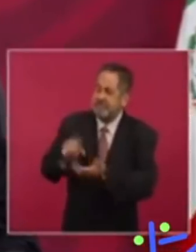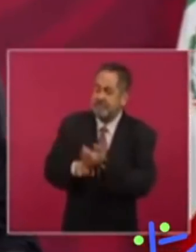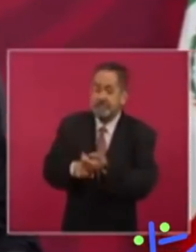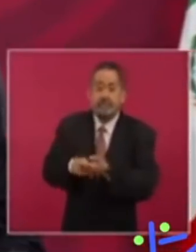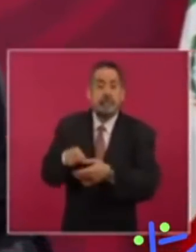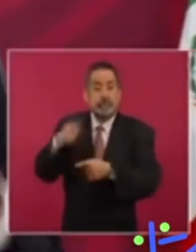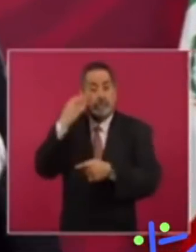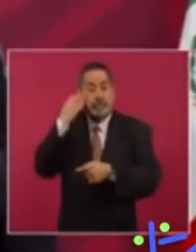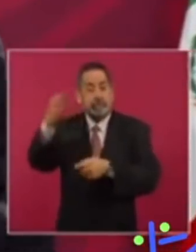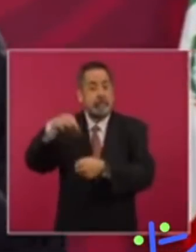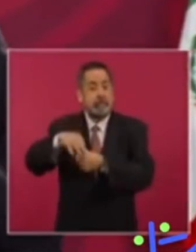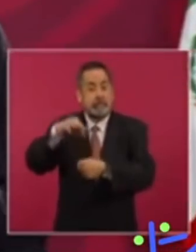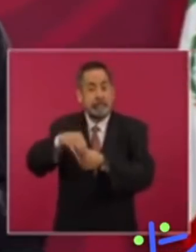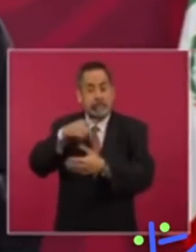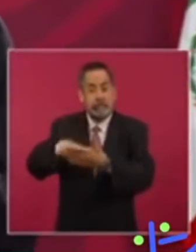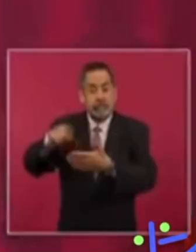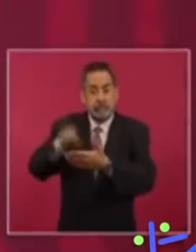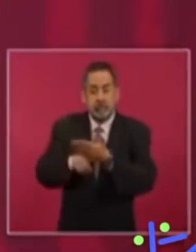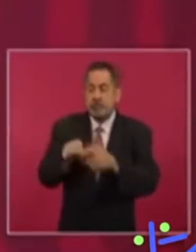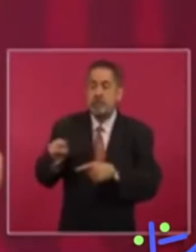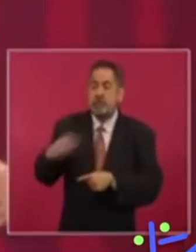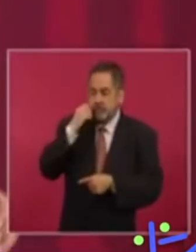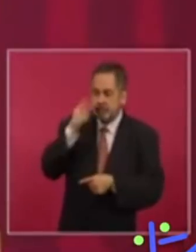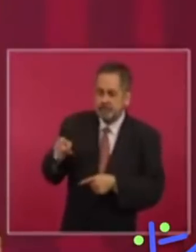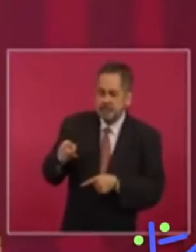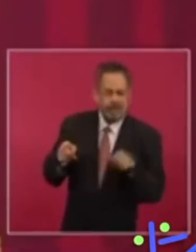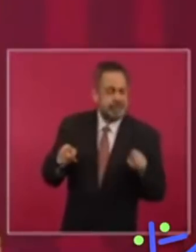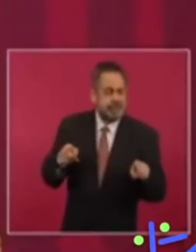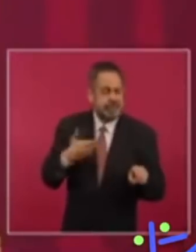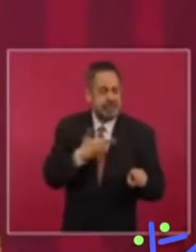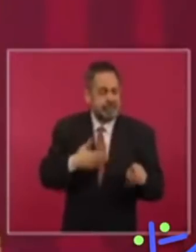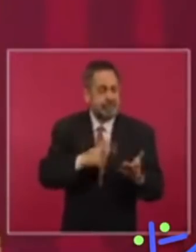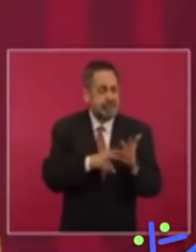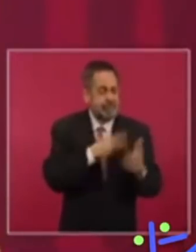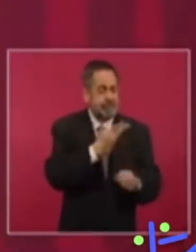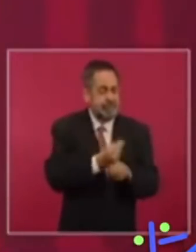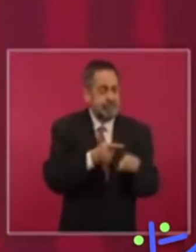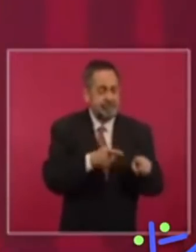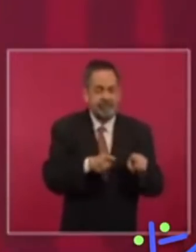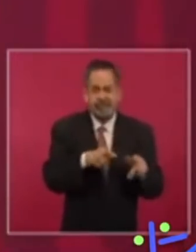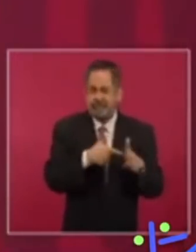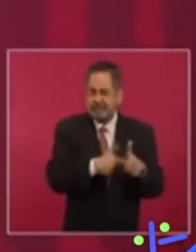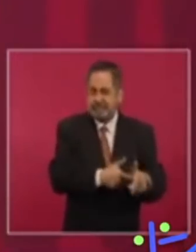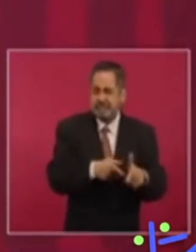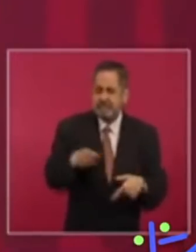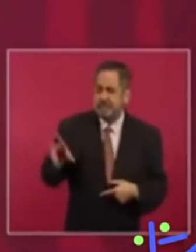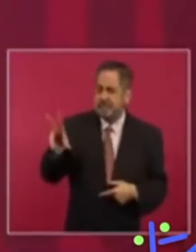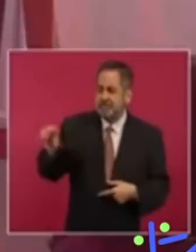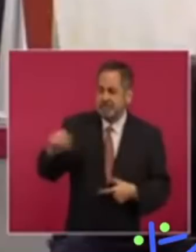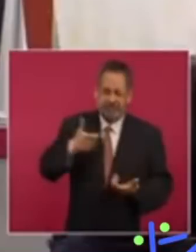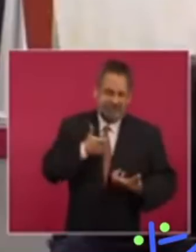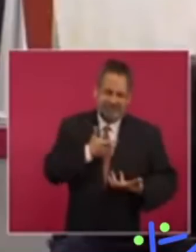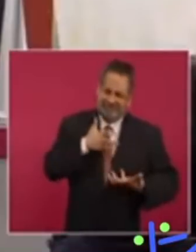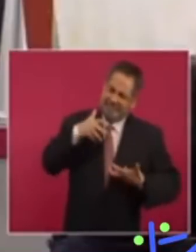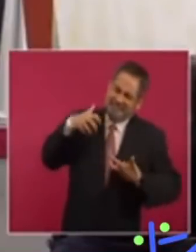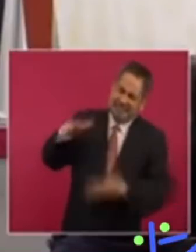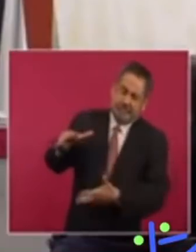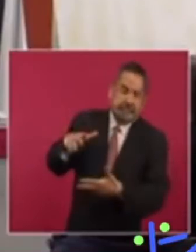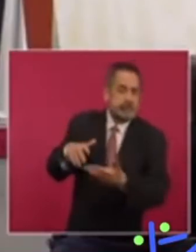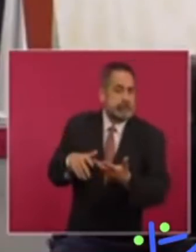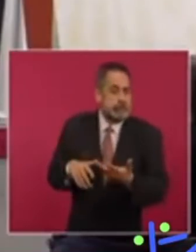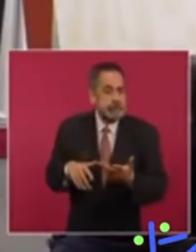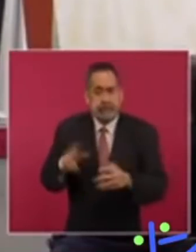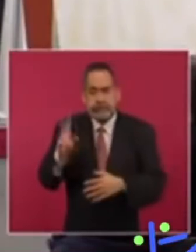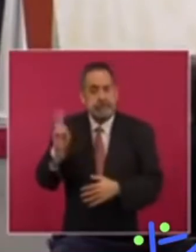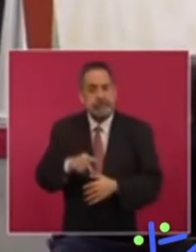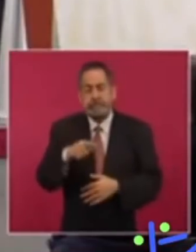Por eso, bueno, el enfoque o el señalamiento que he hecho de forma reiterada que este esquema neoliberal, porque